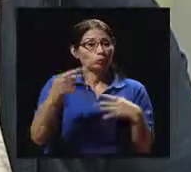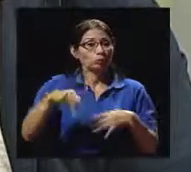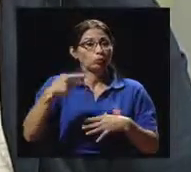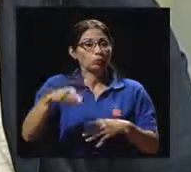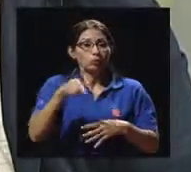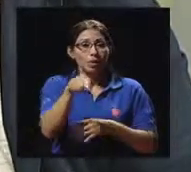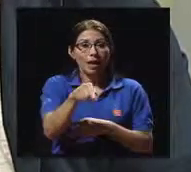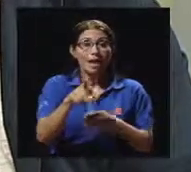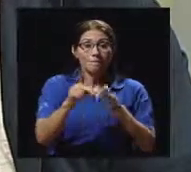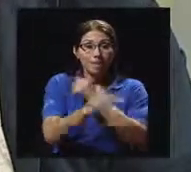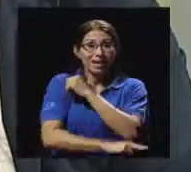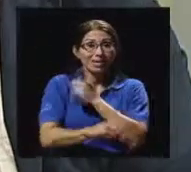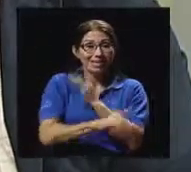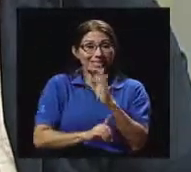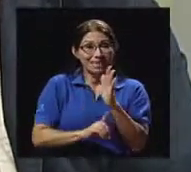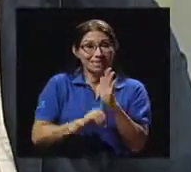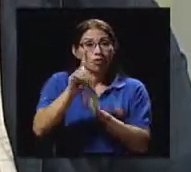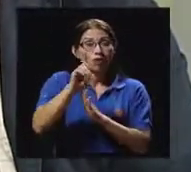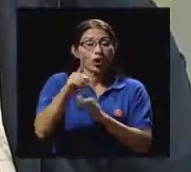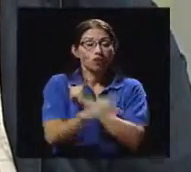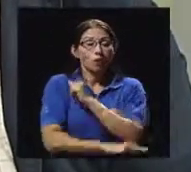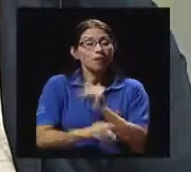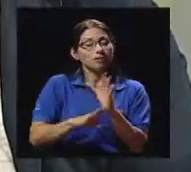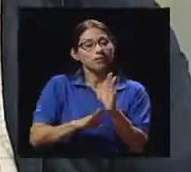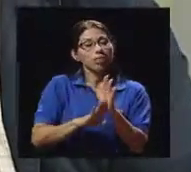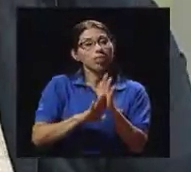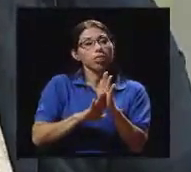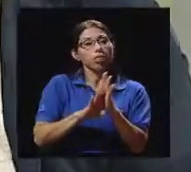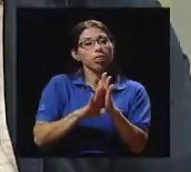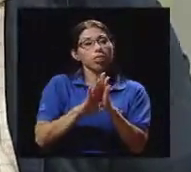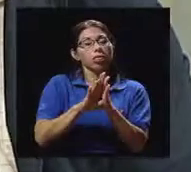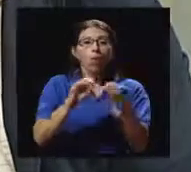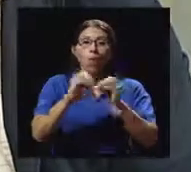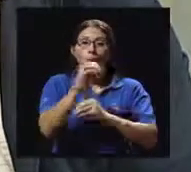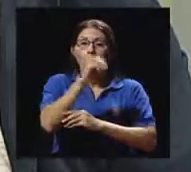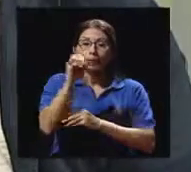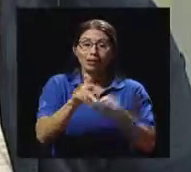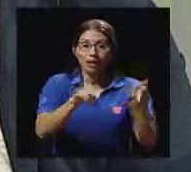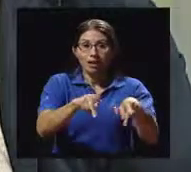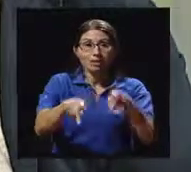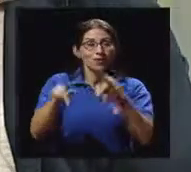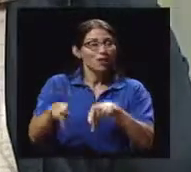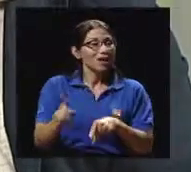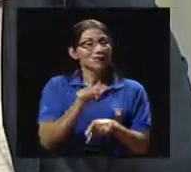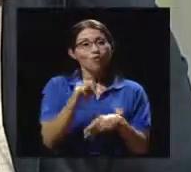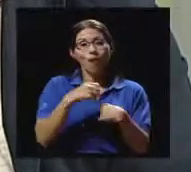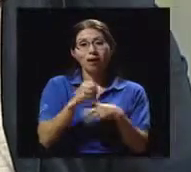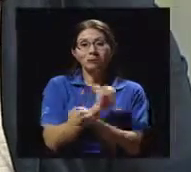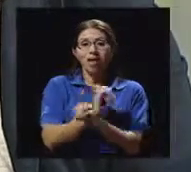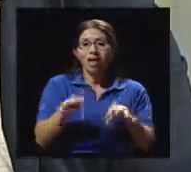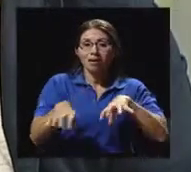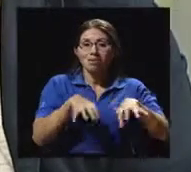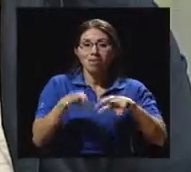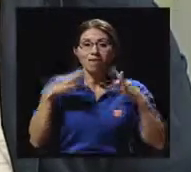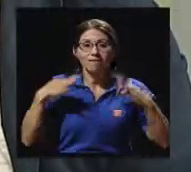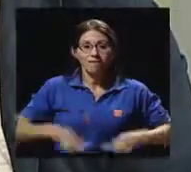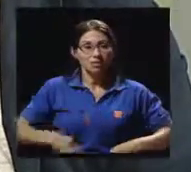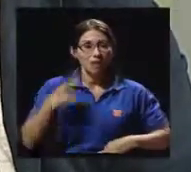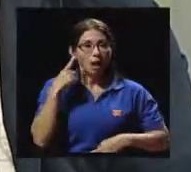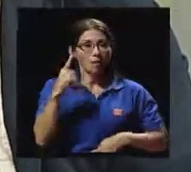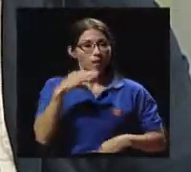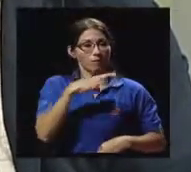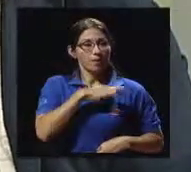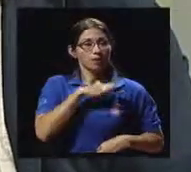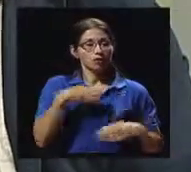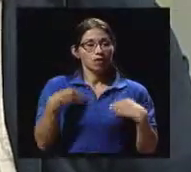en desarrollo como el nuestro no realiza actividad física ni la actividad necesaria mínima para obtener beneficios a su salud.